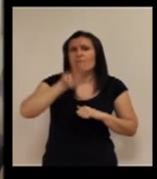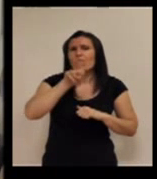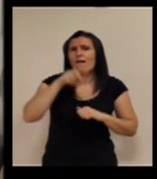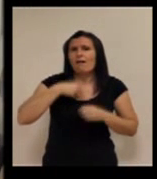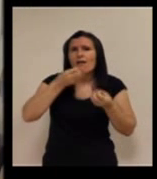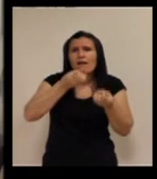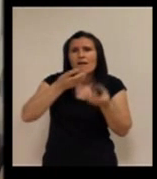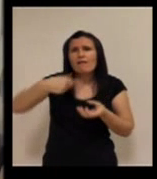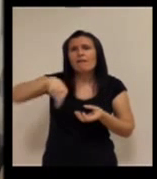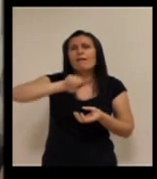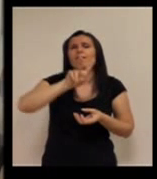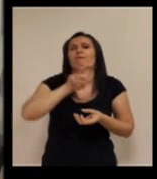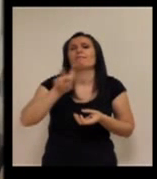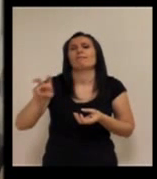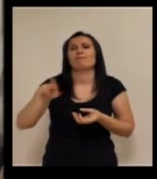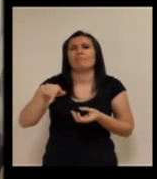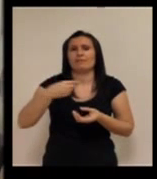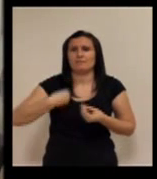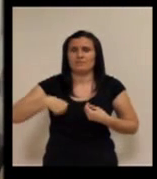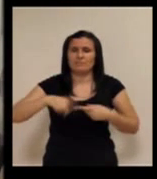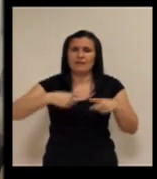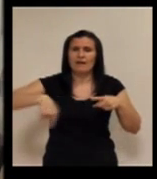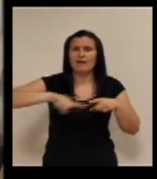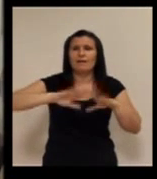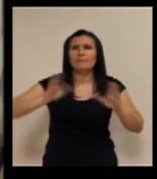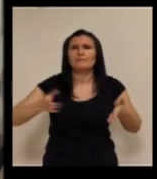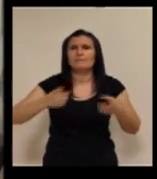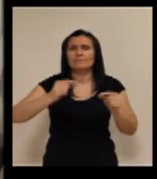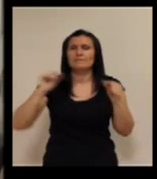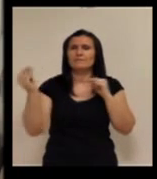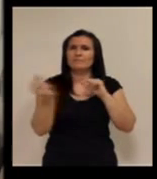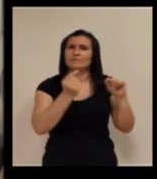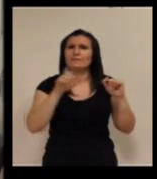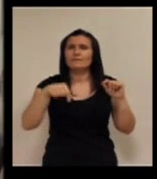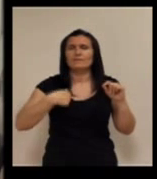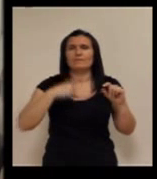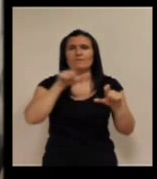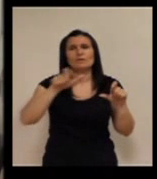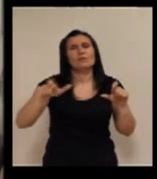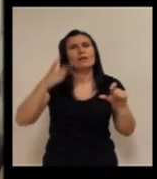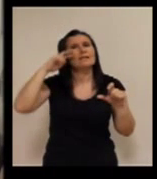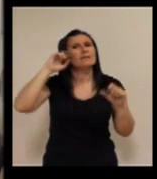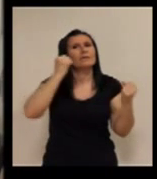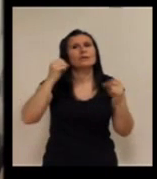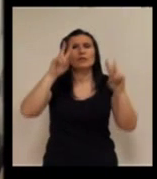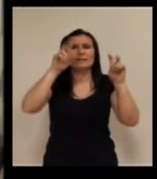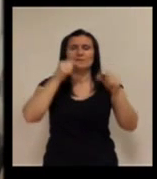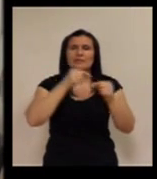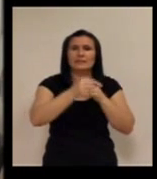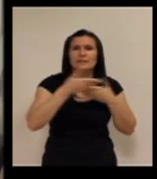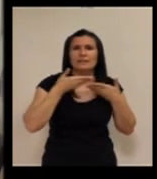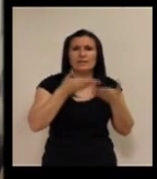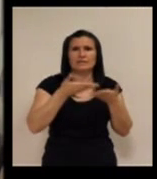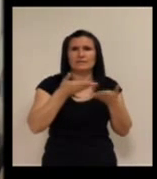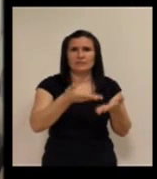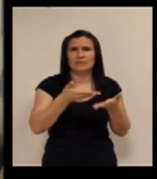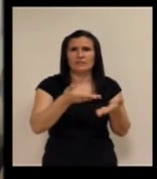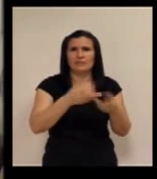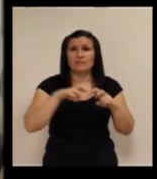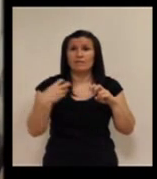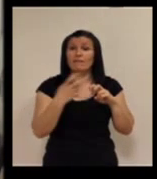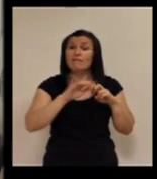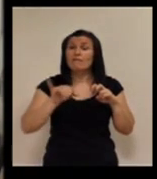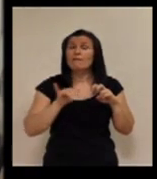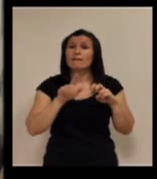esperamos que realmente os haya sido de utilidad este esta mesa que hemos compartido con expertos en temas de teleasistencia